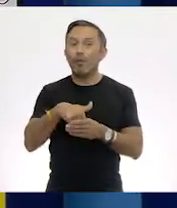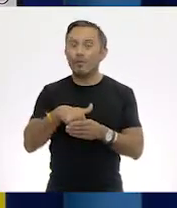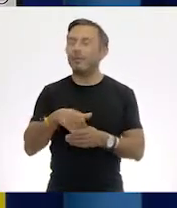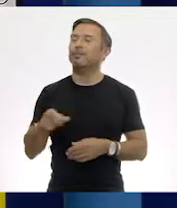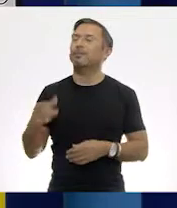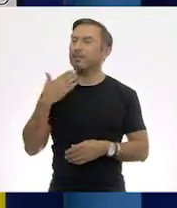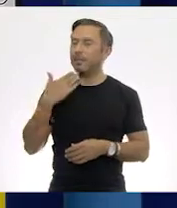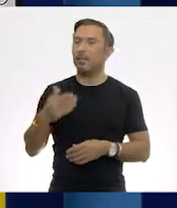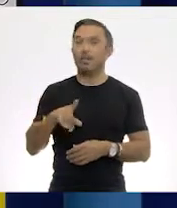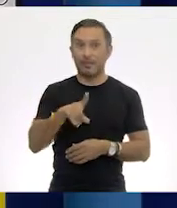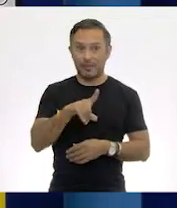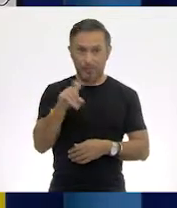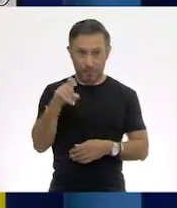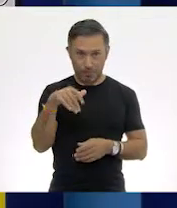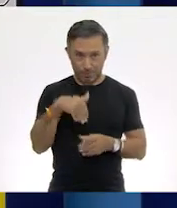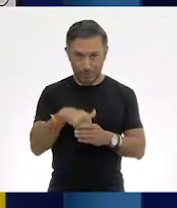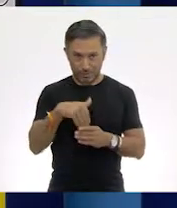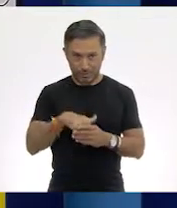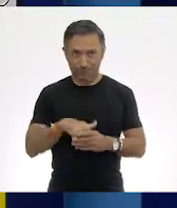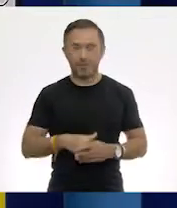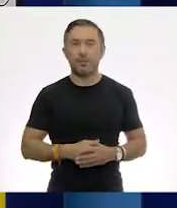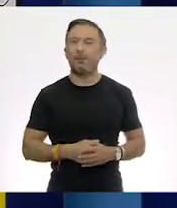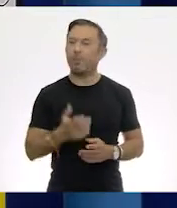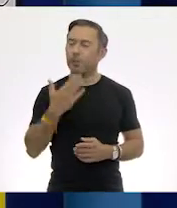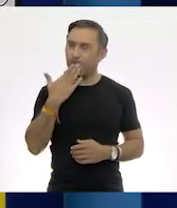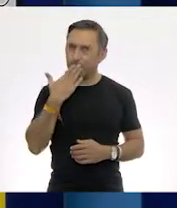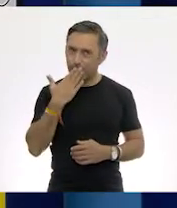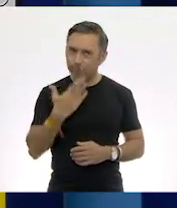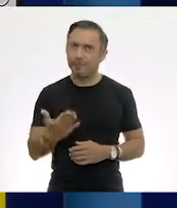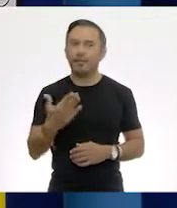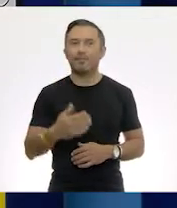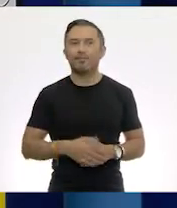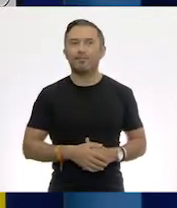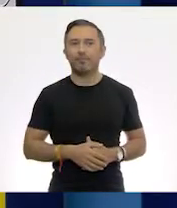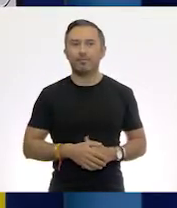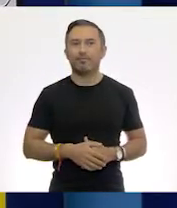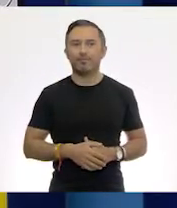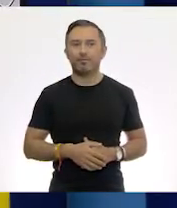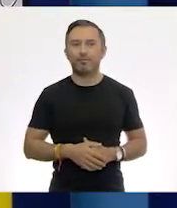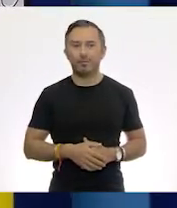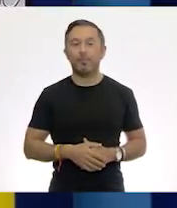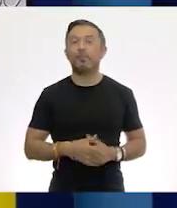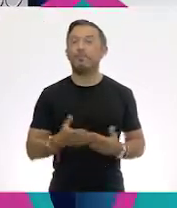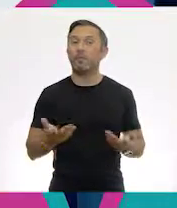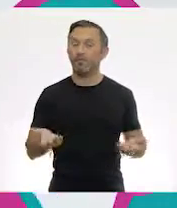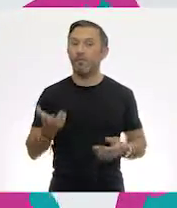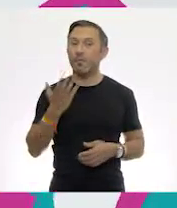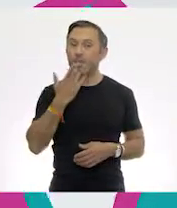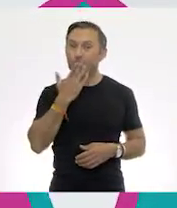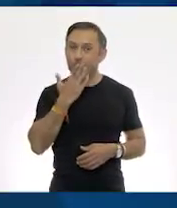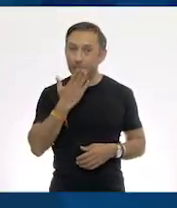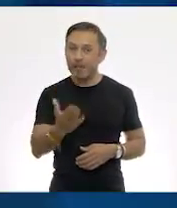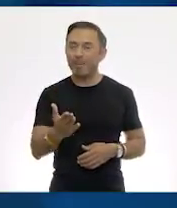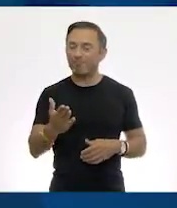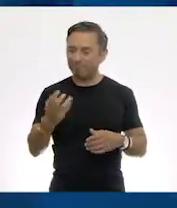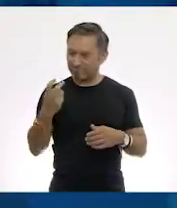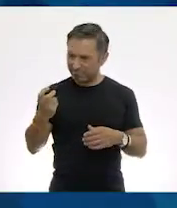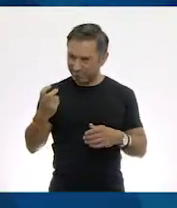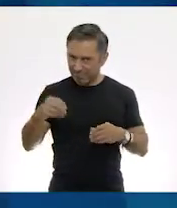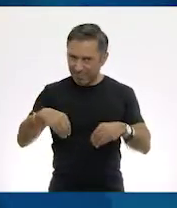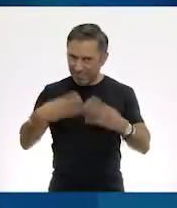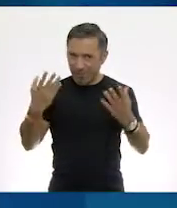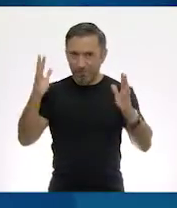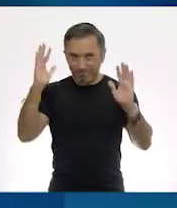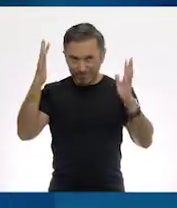bolsas. Sí. Muy bien. 100 bolsitas. Muy bien, correcto, Ton. Tenemos